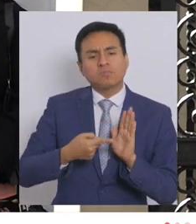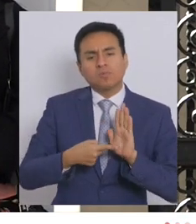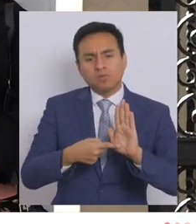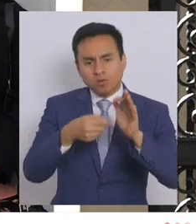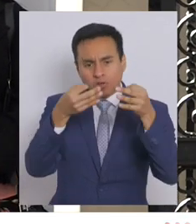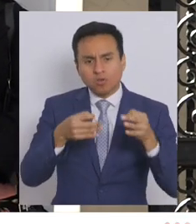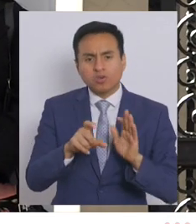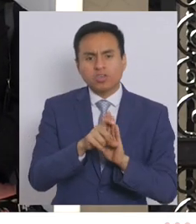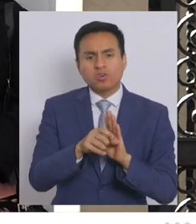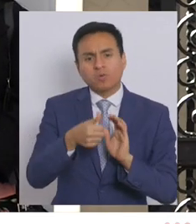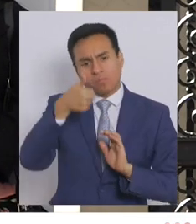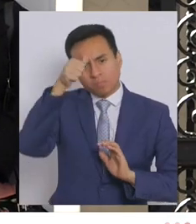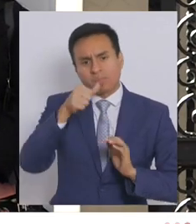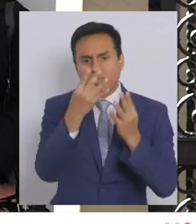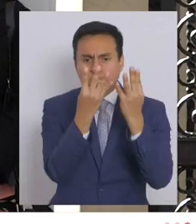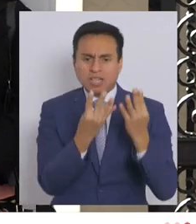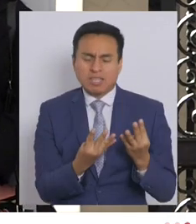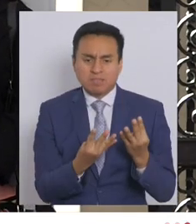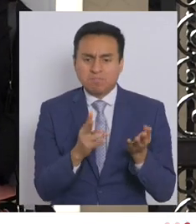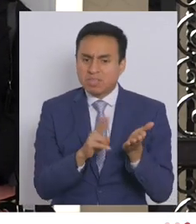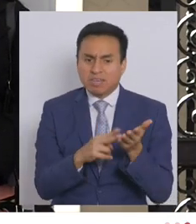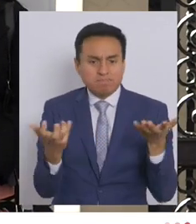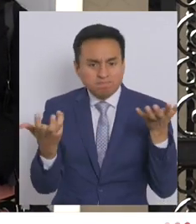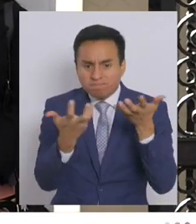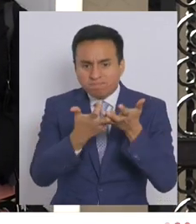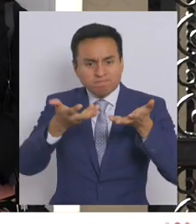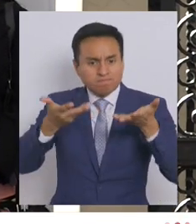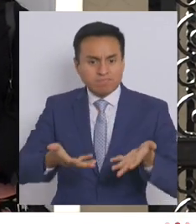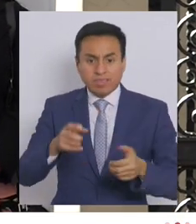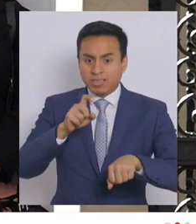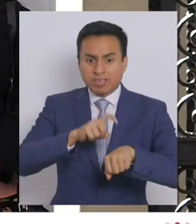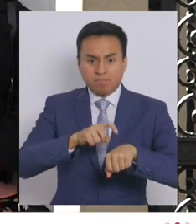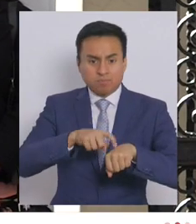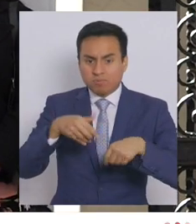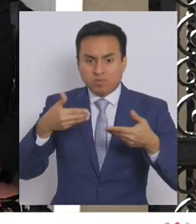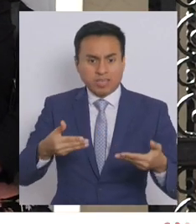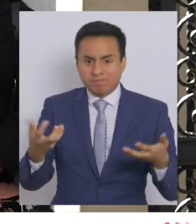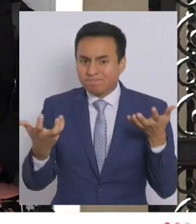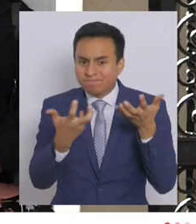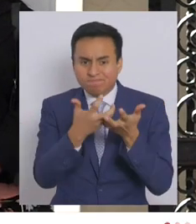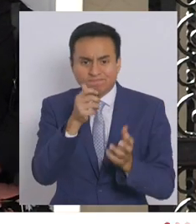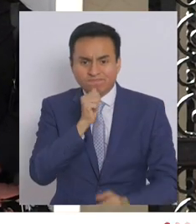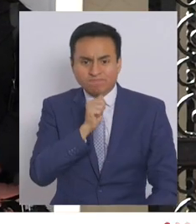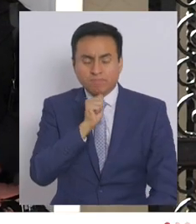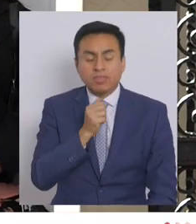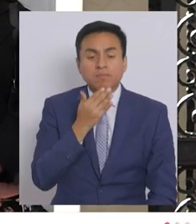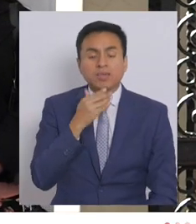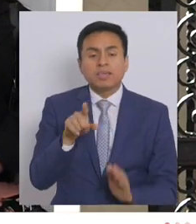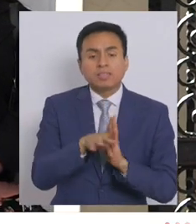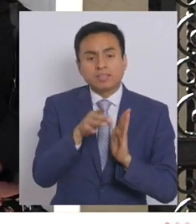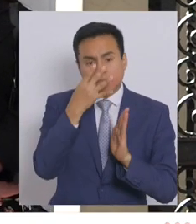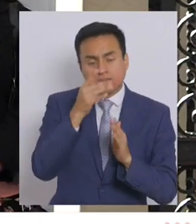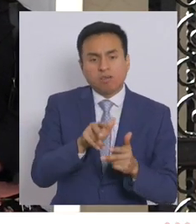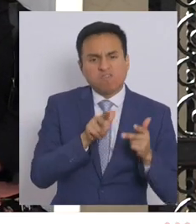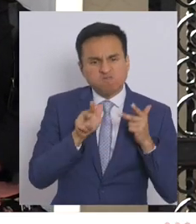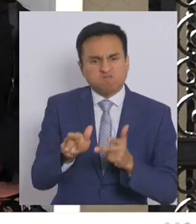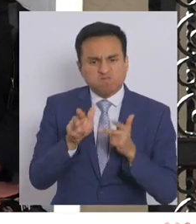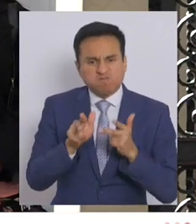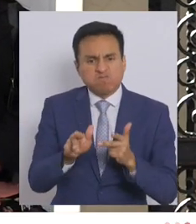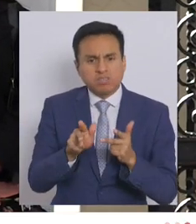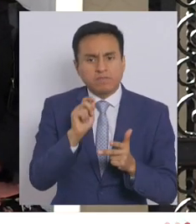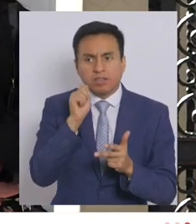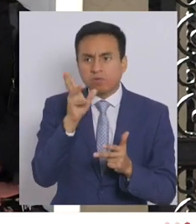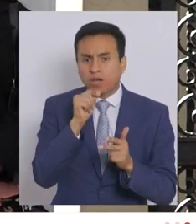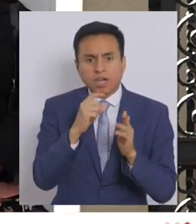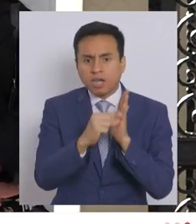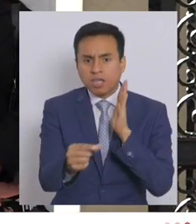Y por tanto no se han adecuado a la realidad de los tiempos modernos. Y que además el delito de hostigamiento no